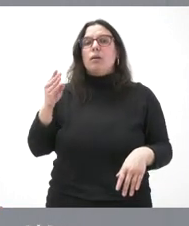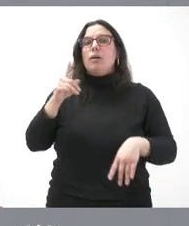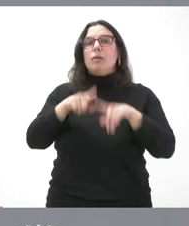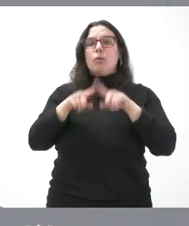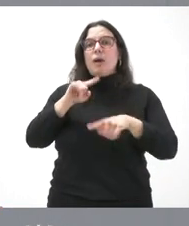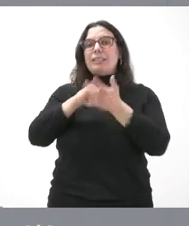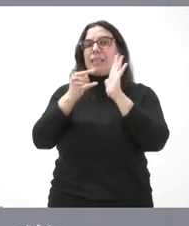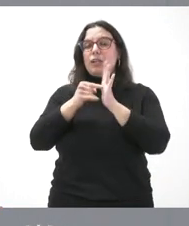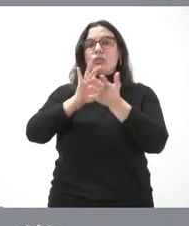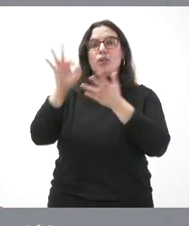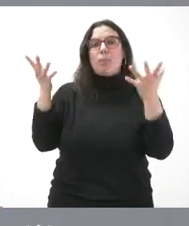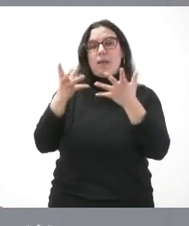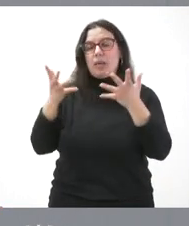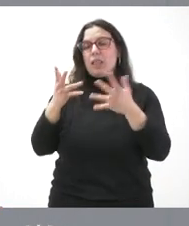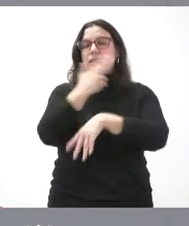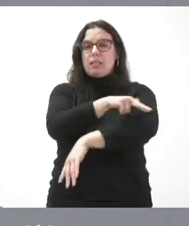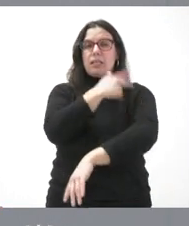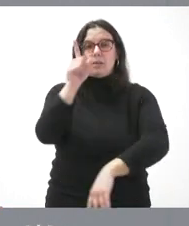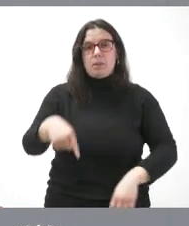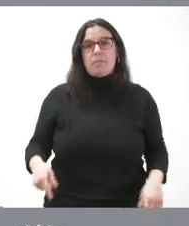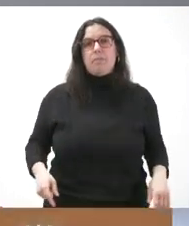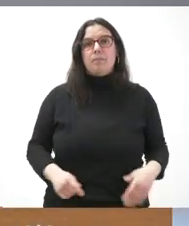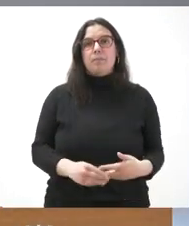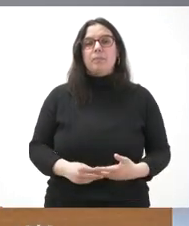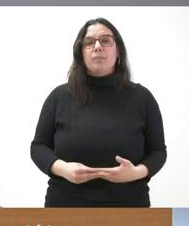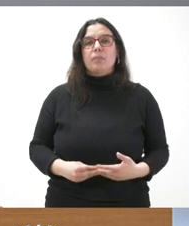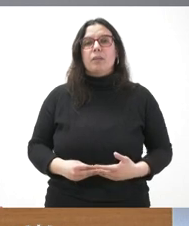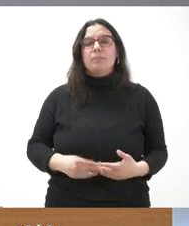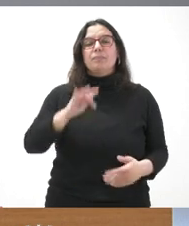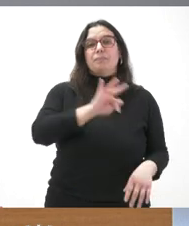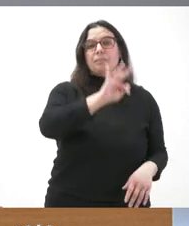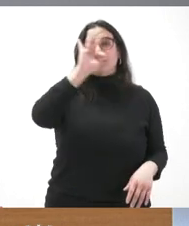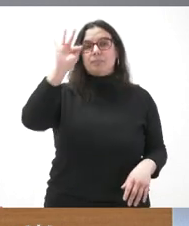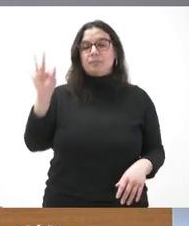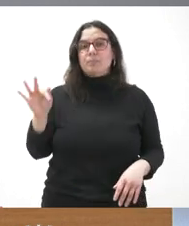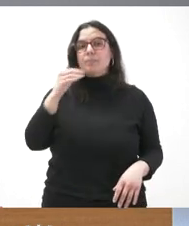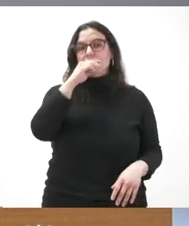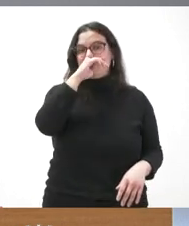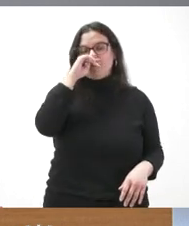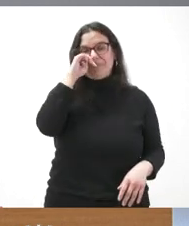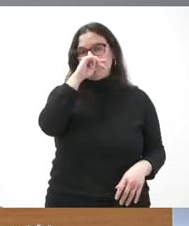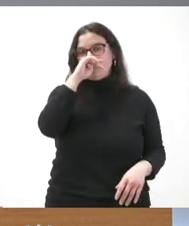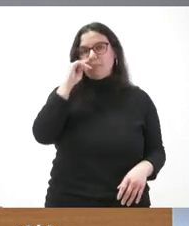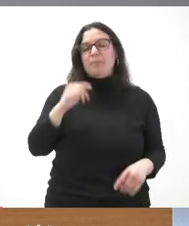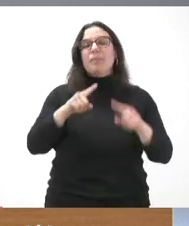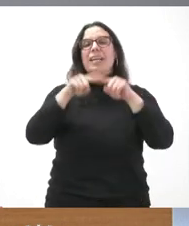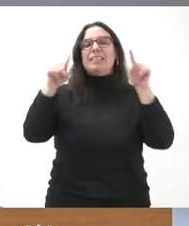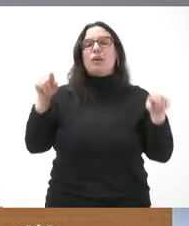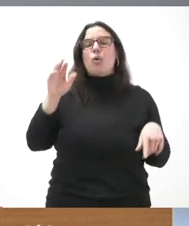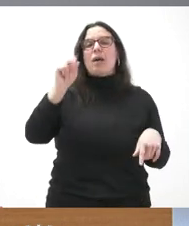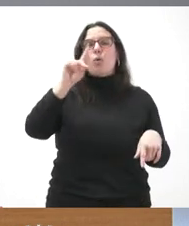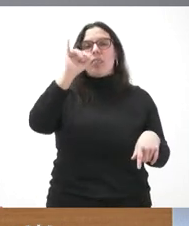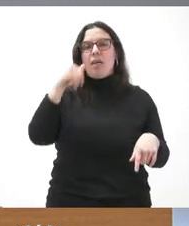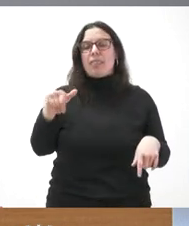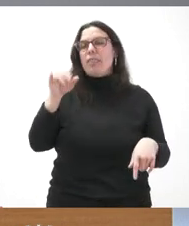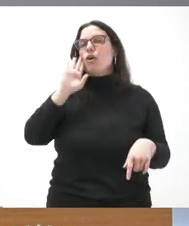servicio de urgencias y emergencias en materia sanitaria. Pues damos paso ya a Begoña Rincón, de Segovia Udaz. Hola,